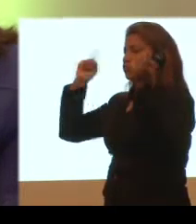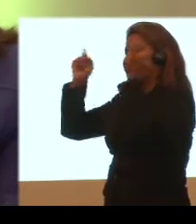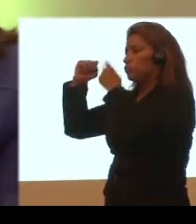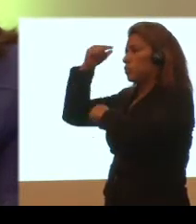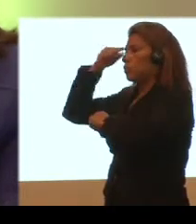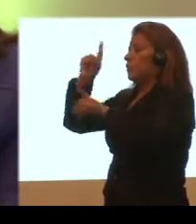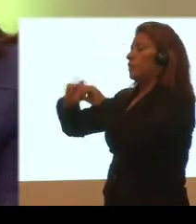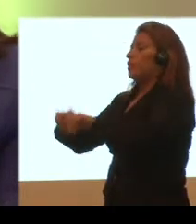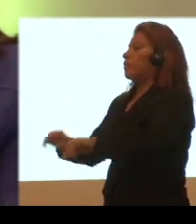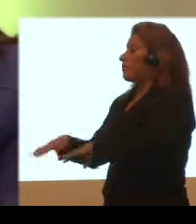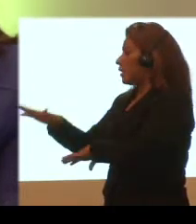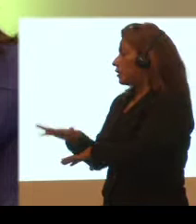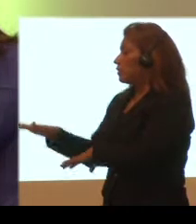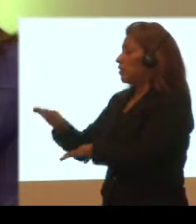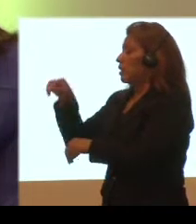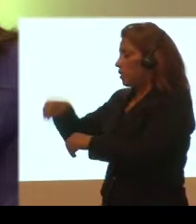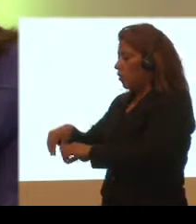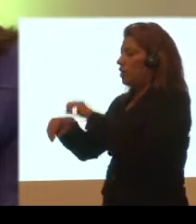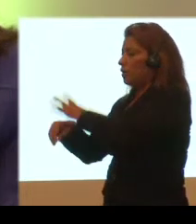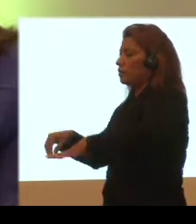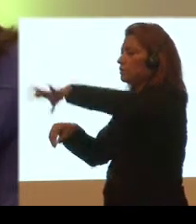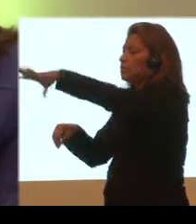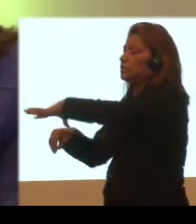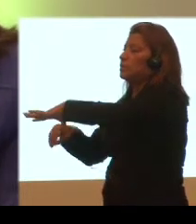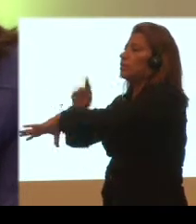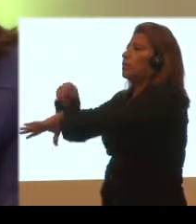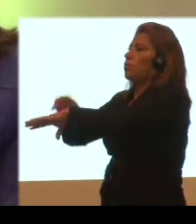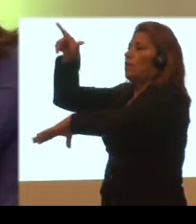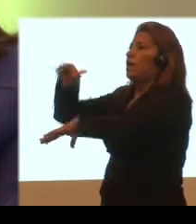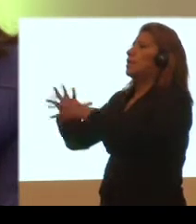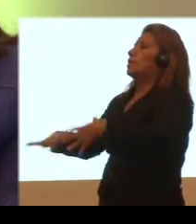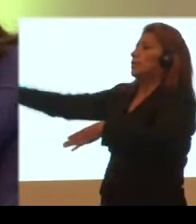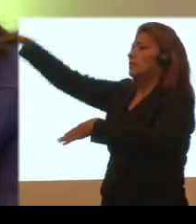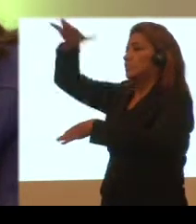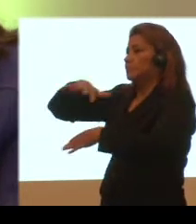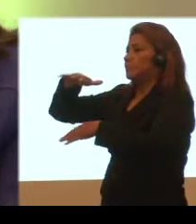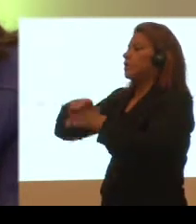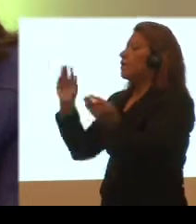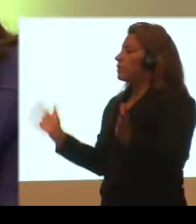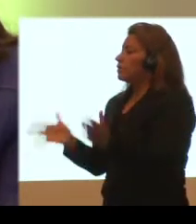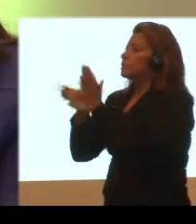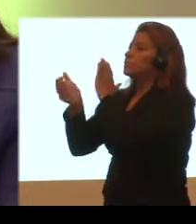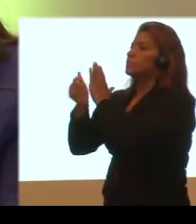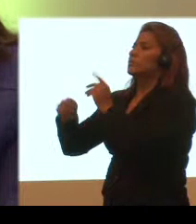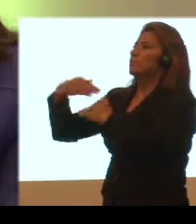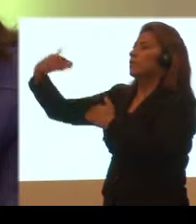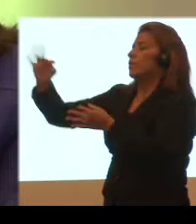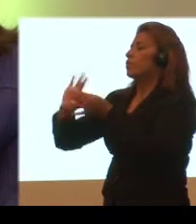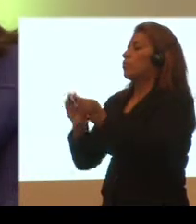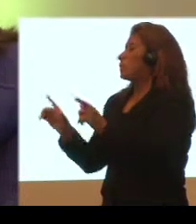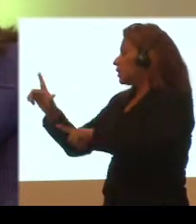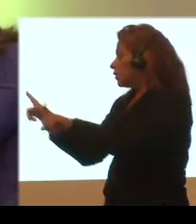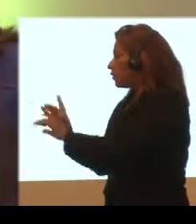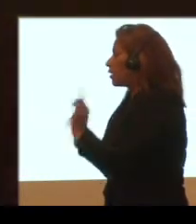diferentes escalas territoriales, local, nacional, regional y global, fortalecer capacidades para la construcción de hábitats seguros